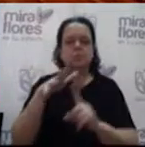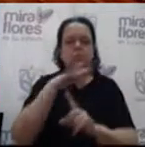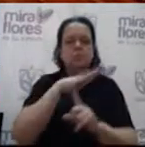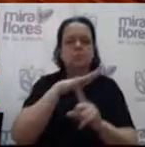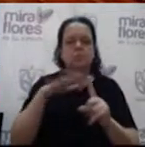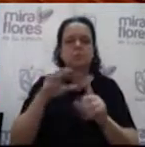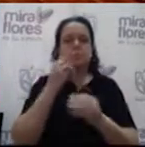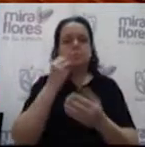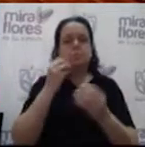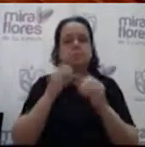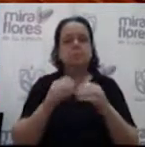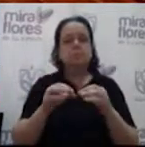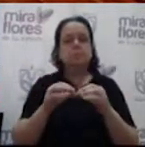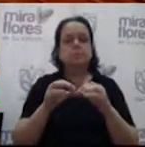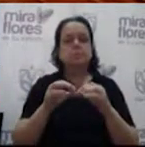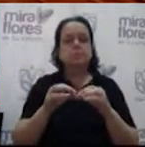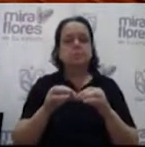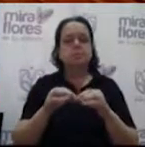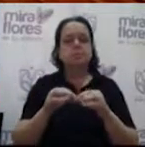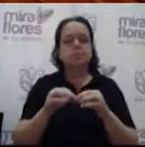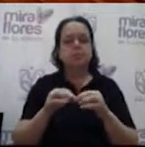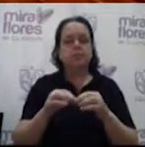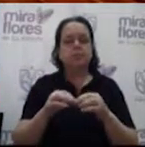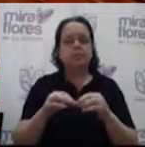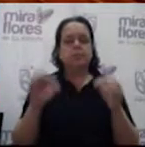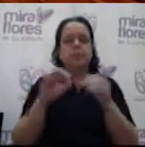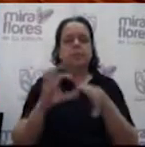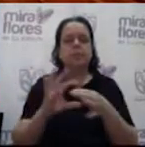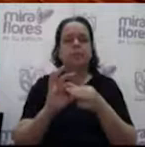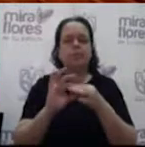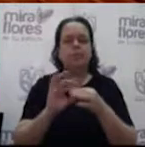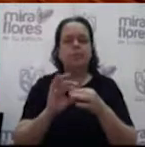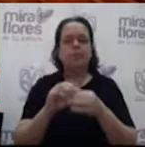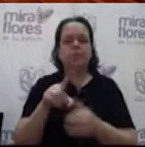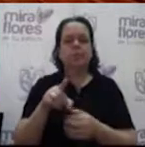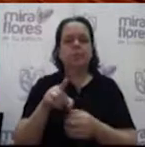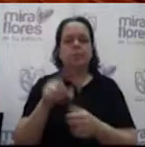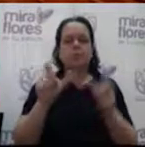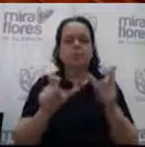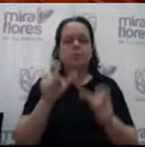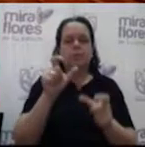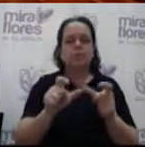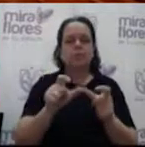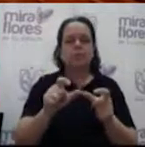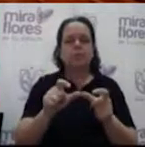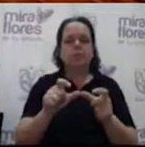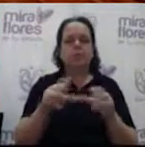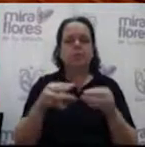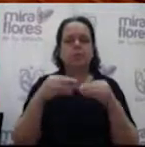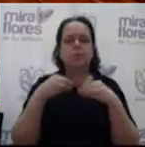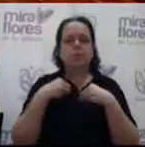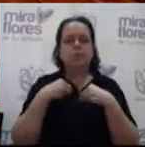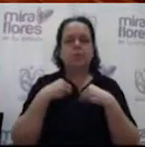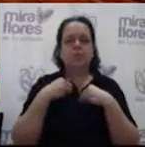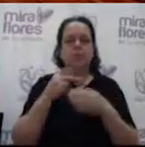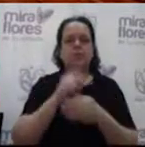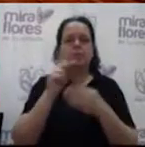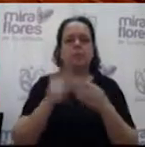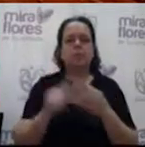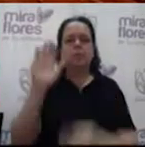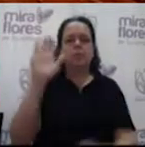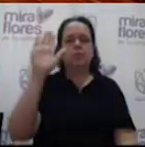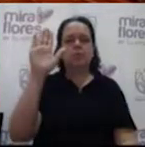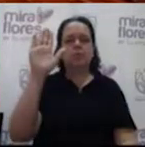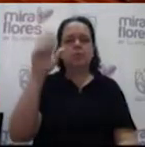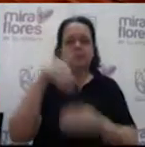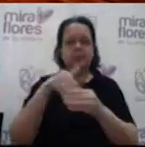importancia lo que se quiere buscar con esta alianza. Aquellos miembros del Consejo que estén a favor de aprobar este proyecto, sirvanse a expresarlo